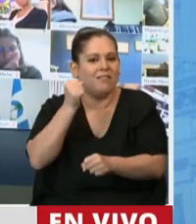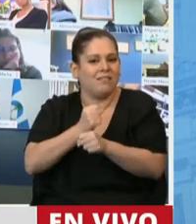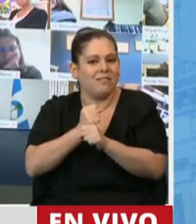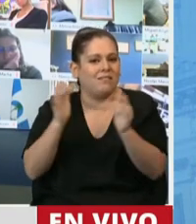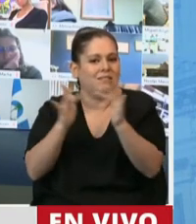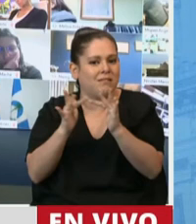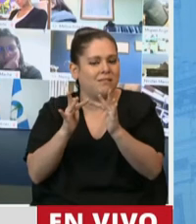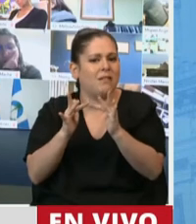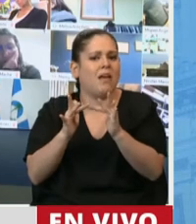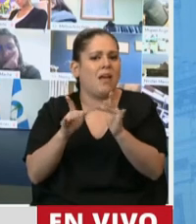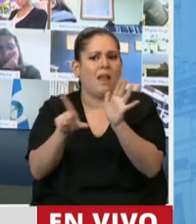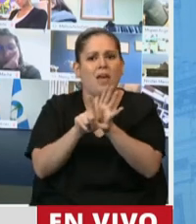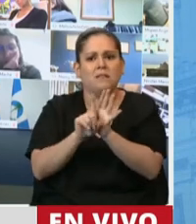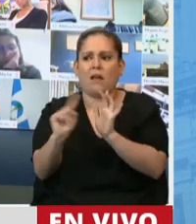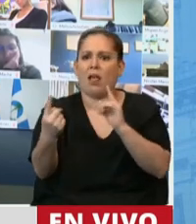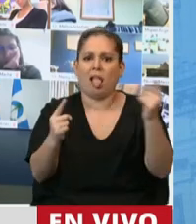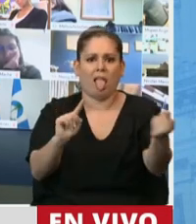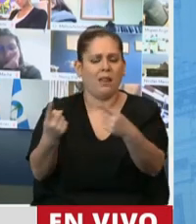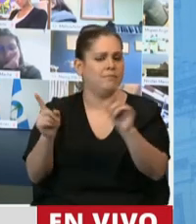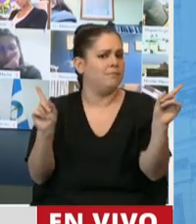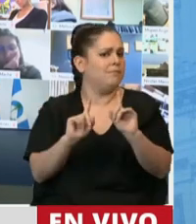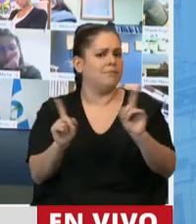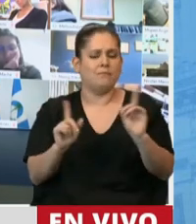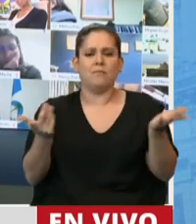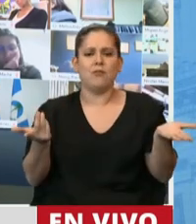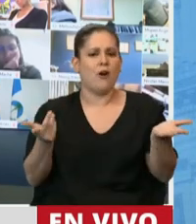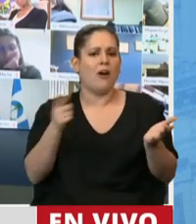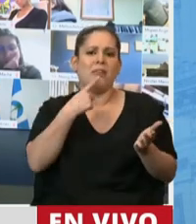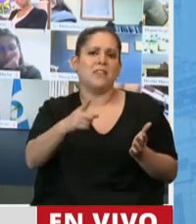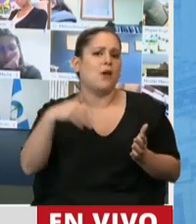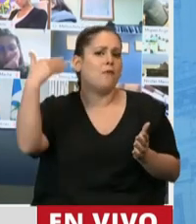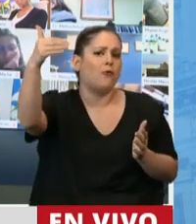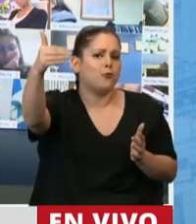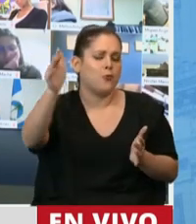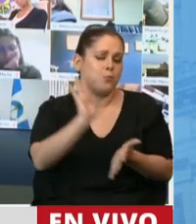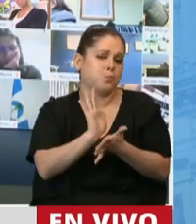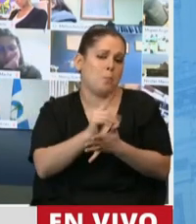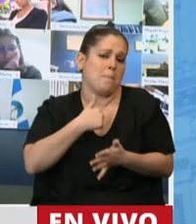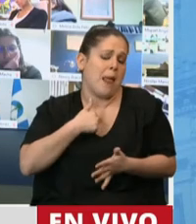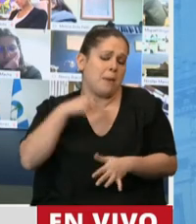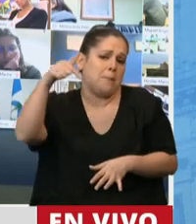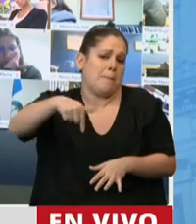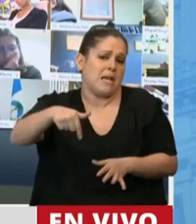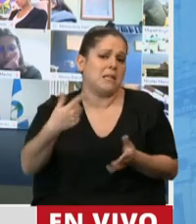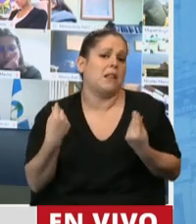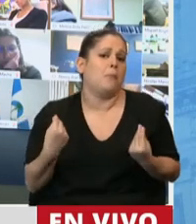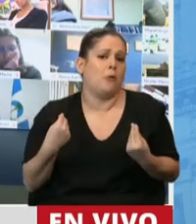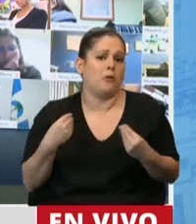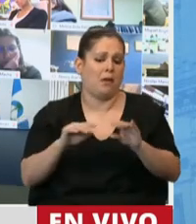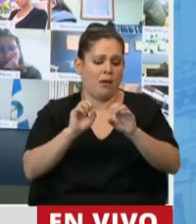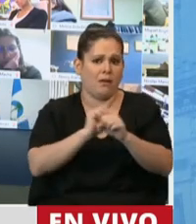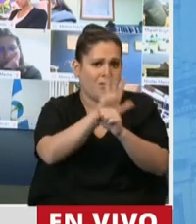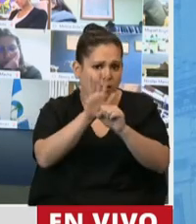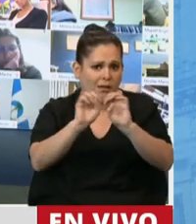se dan de manera aislada, y más en este sentido de lo que se dice futuro, que para mí es presente porque ya está, la pandemia le hizo